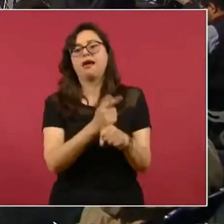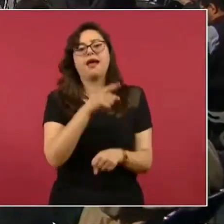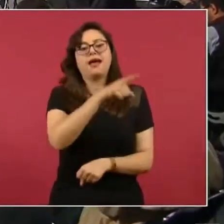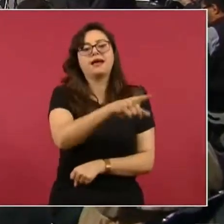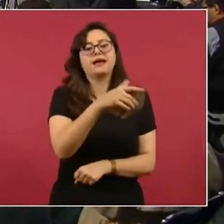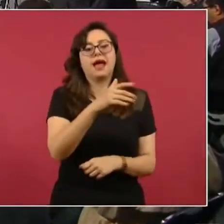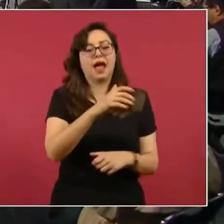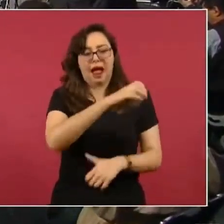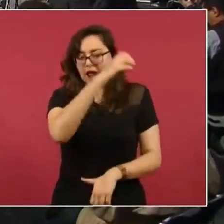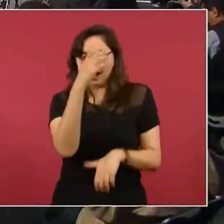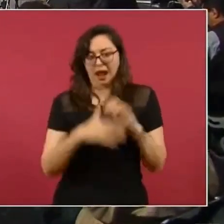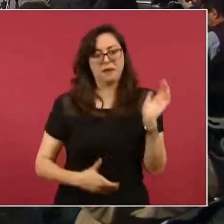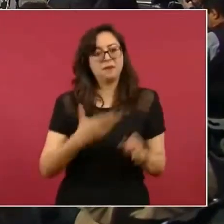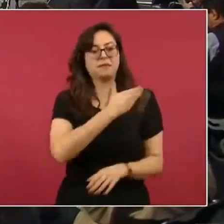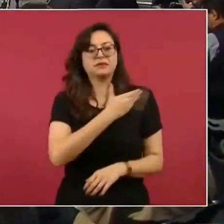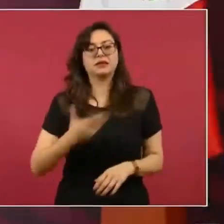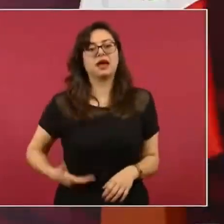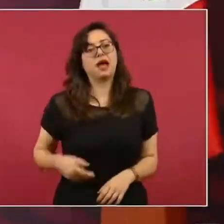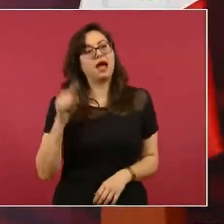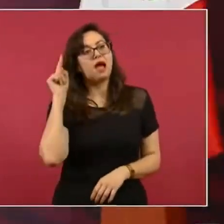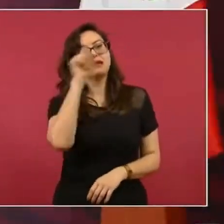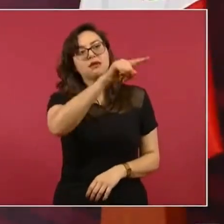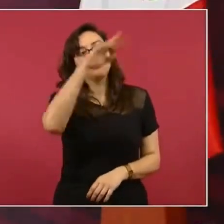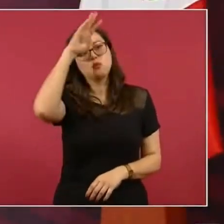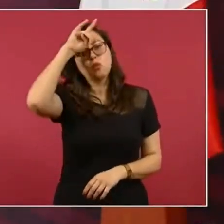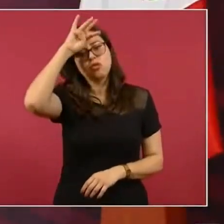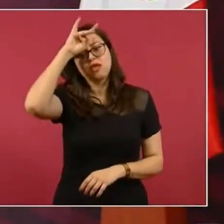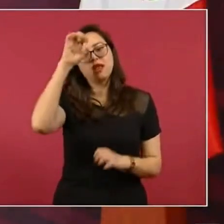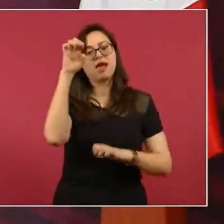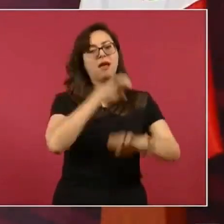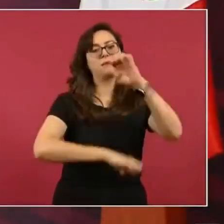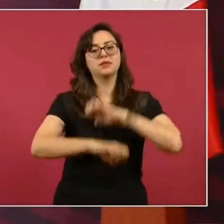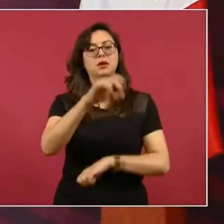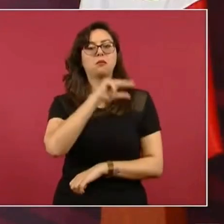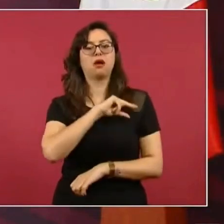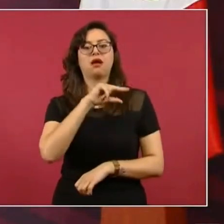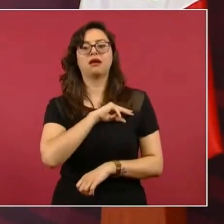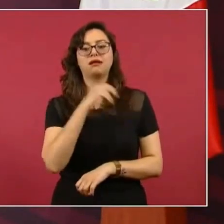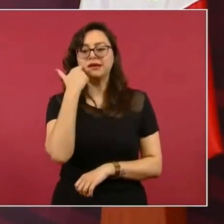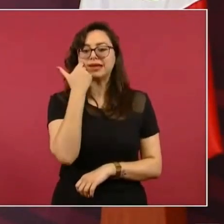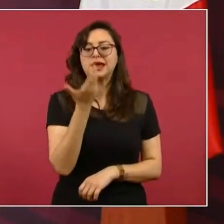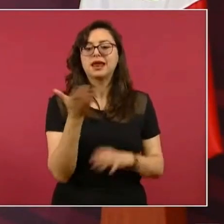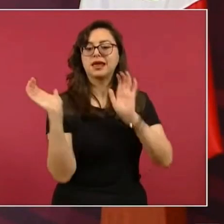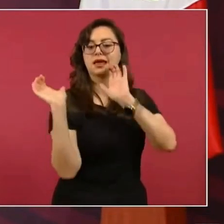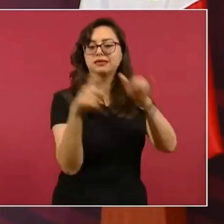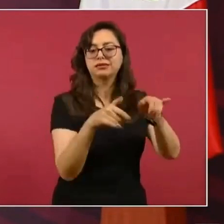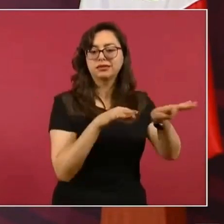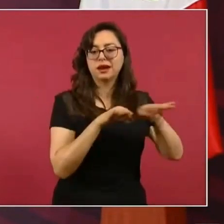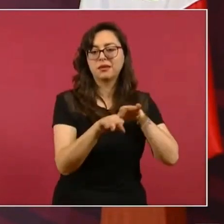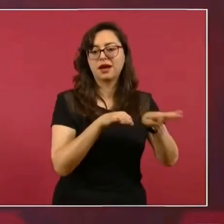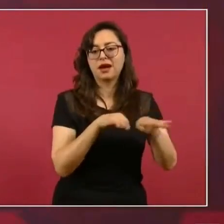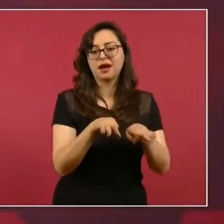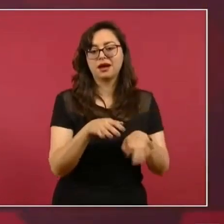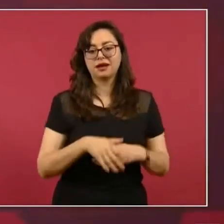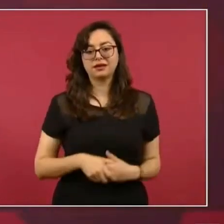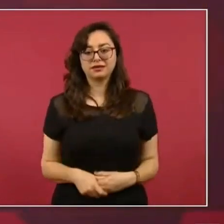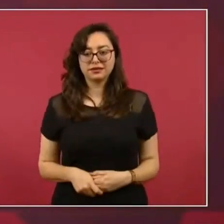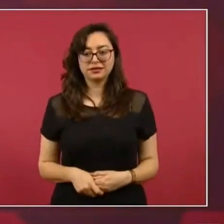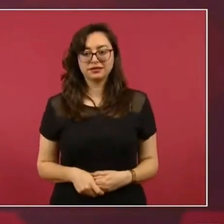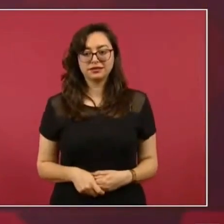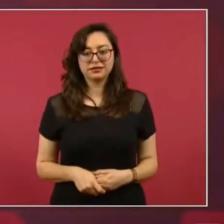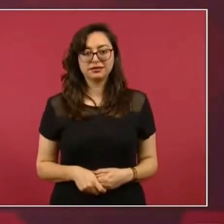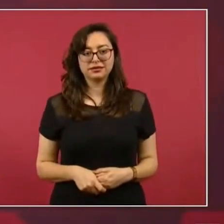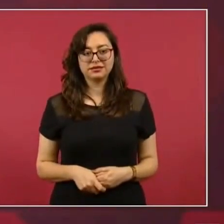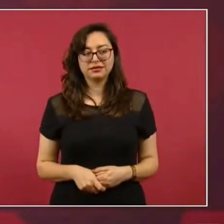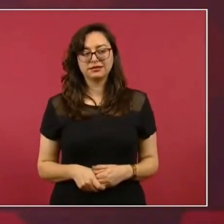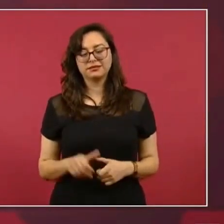Que no. Está establecido en la Constitución. El artículo 28. Que están prohibidos los